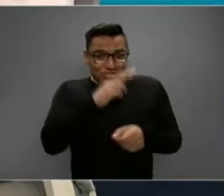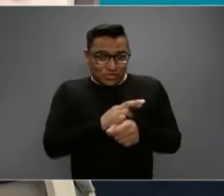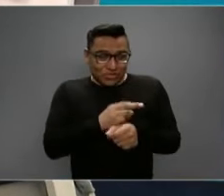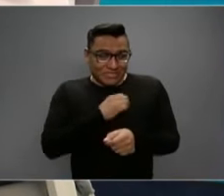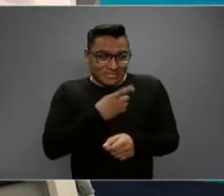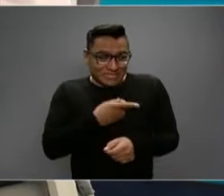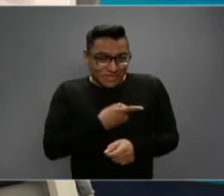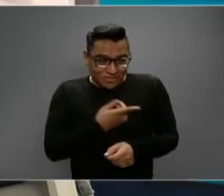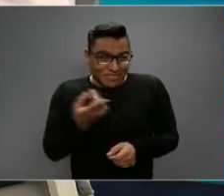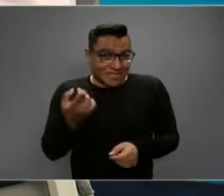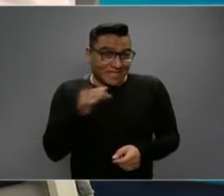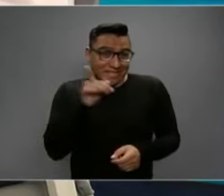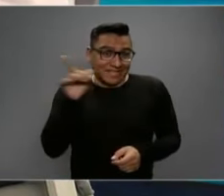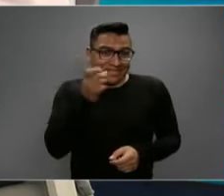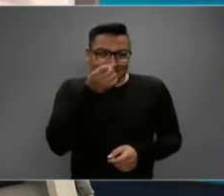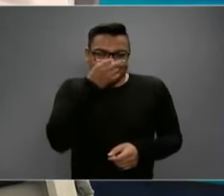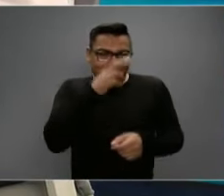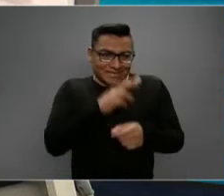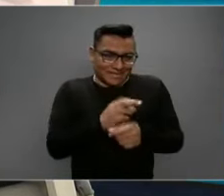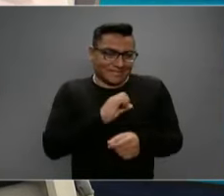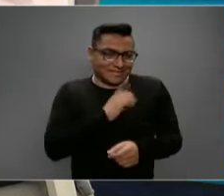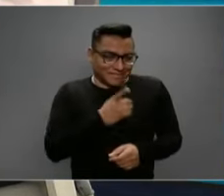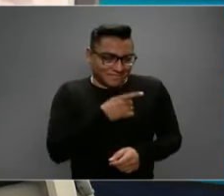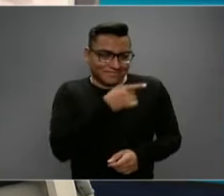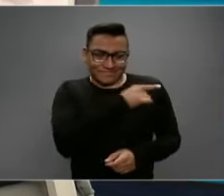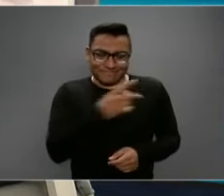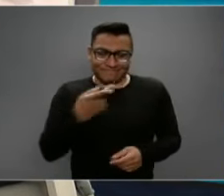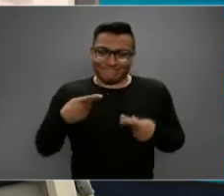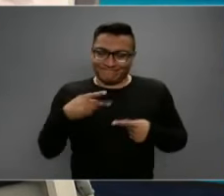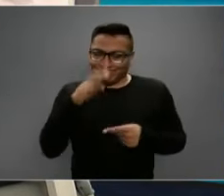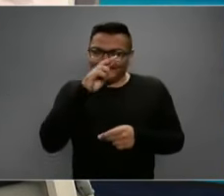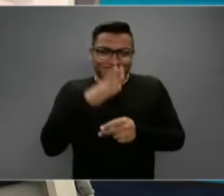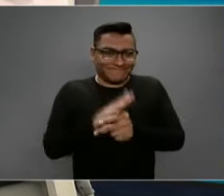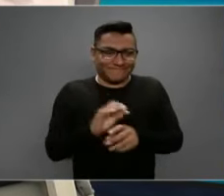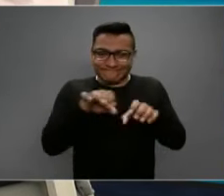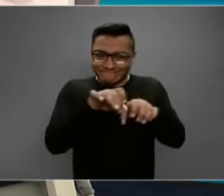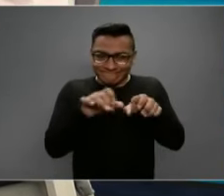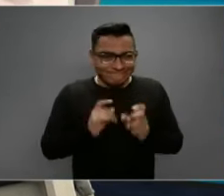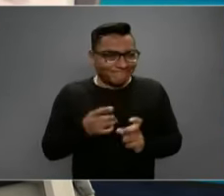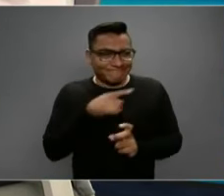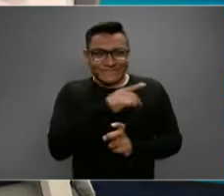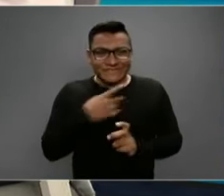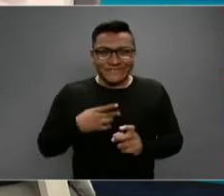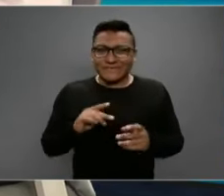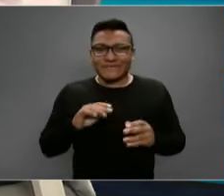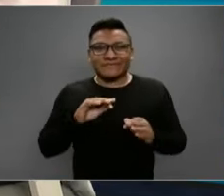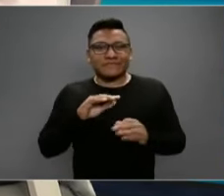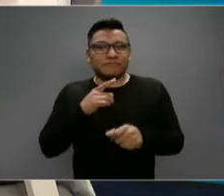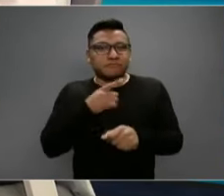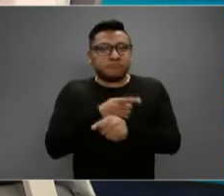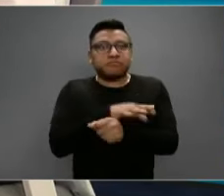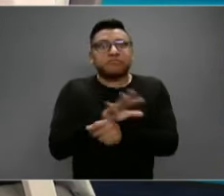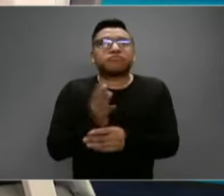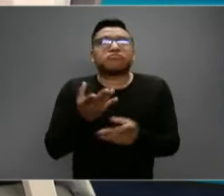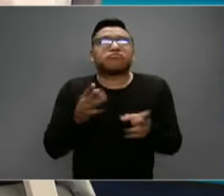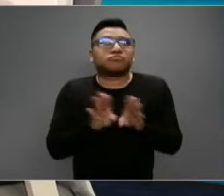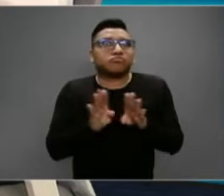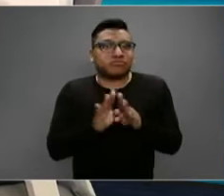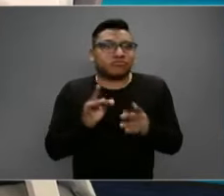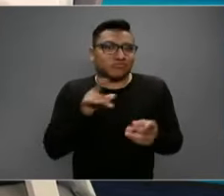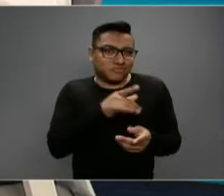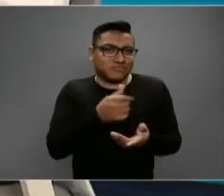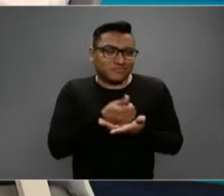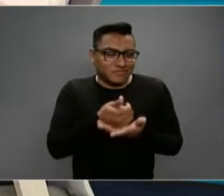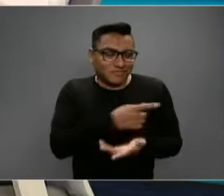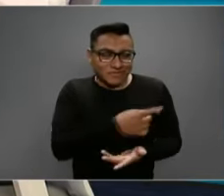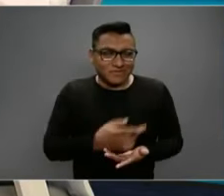de la salud de la Secretaría de Salud, quien está en el equipo que está enfrentando esta pandemia que hoy estamos padeciendo.